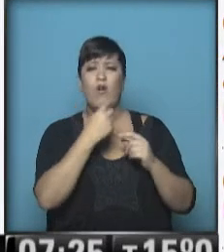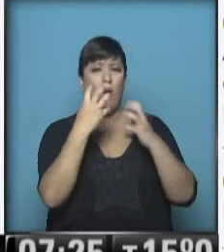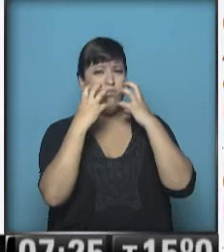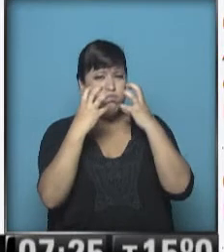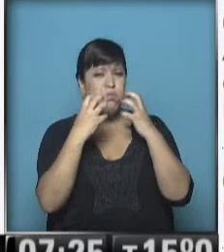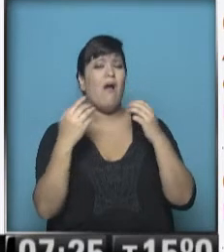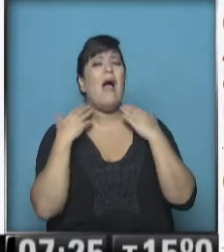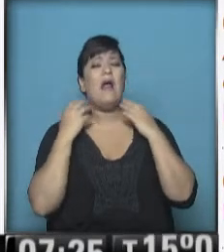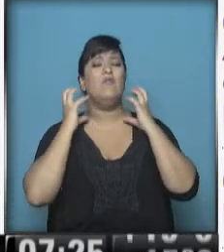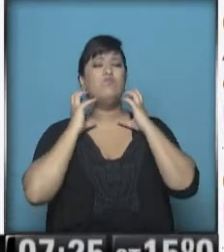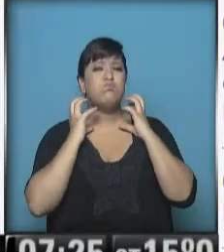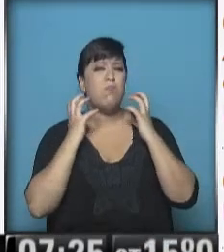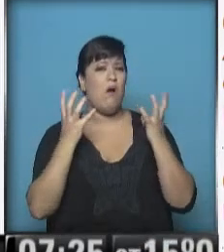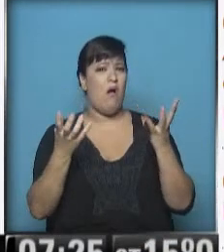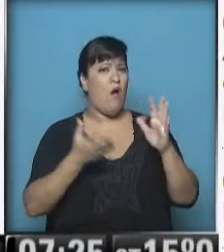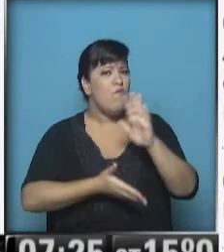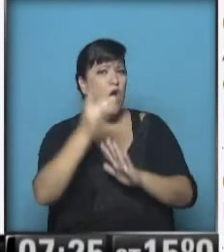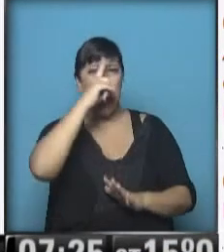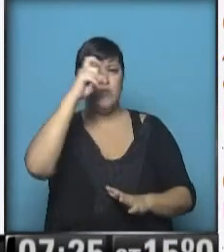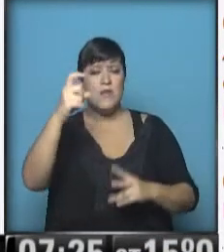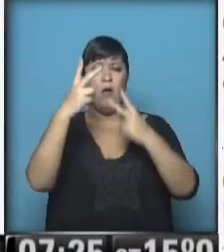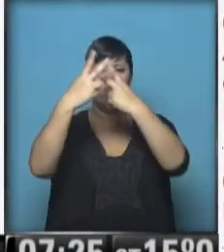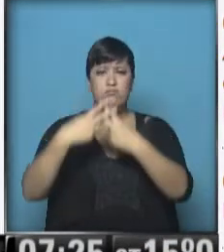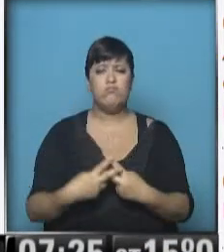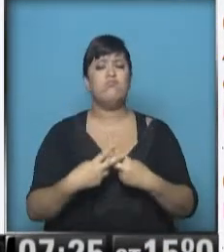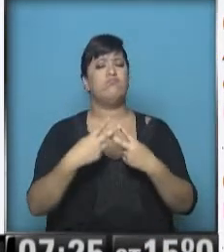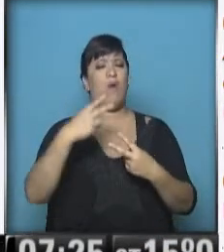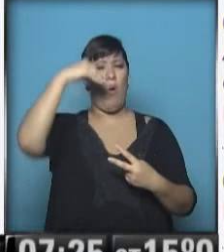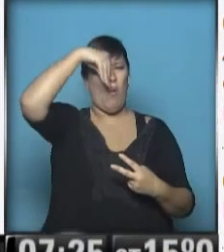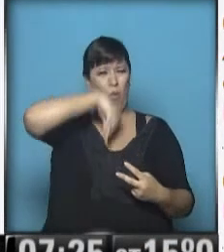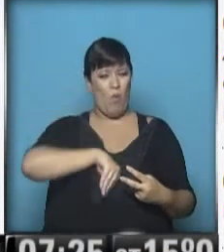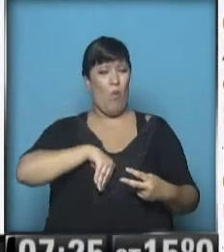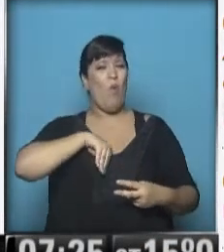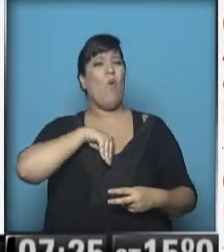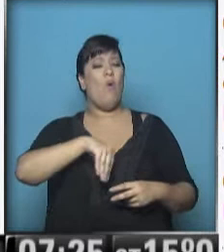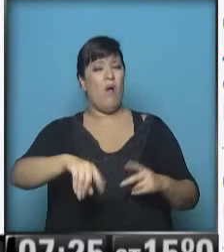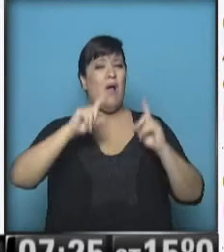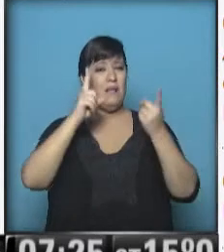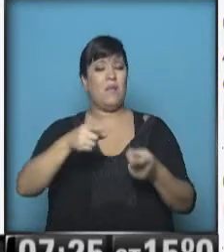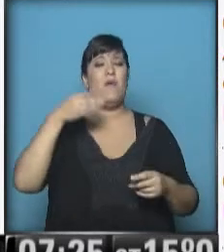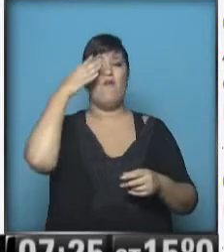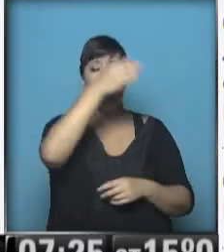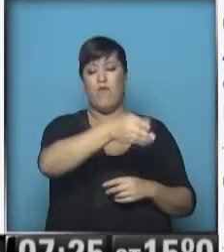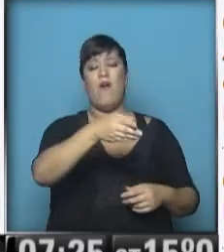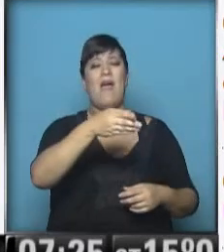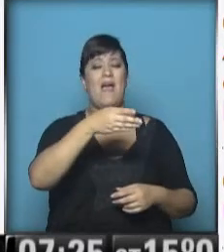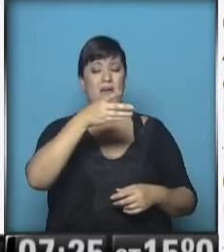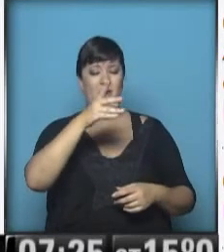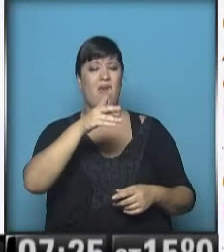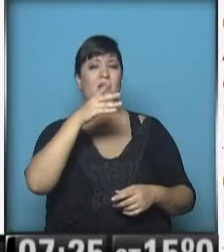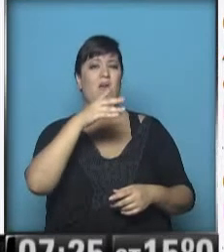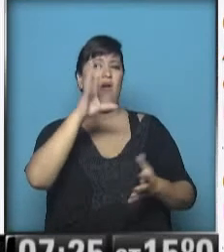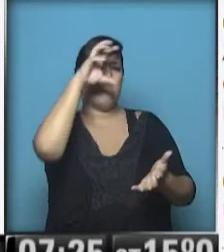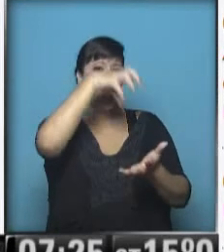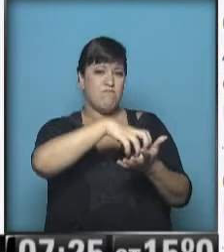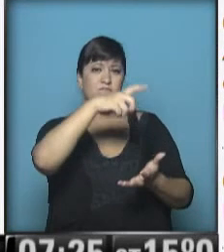Bueno, fue a atenderse, le hicieron un lavaje de estómago, pasó por la aseguradora de riesgos del trabajo, quedó internado el mismo día